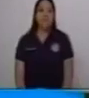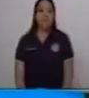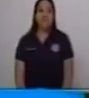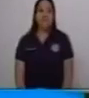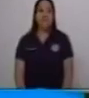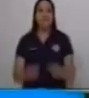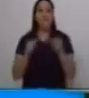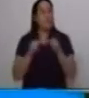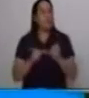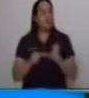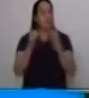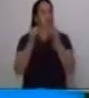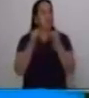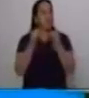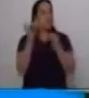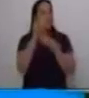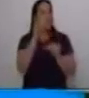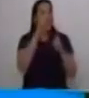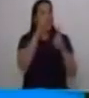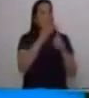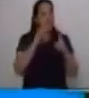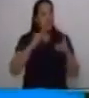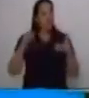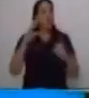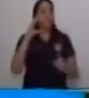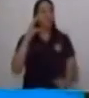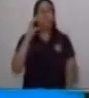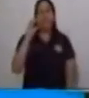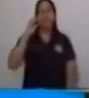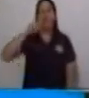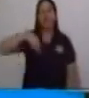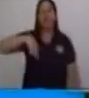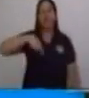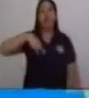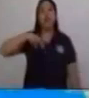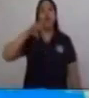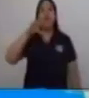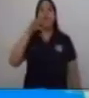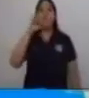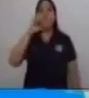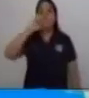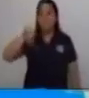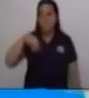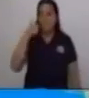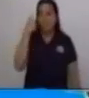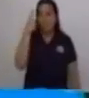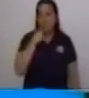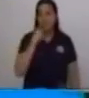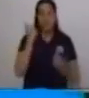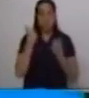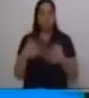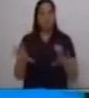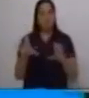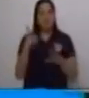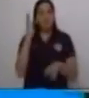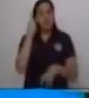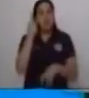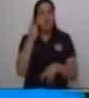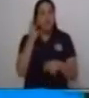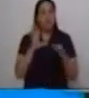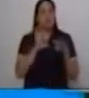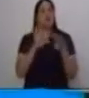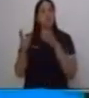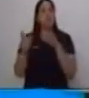continuamos con las oraciones complejas ya vimos las oraciones coordinadas y ahorita vamos a ver las